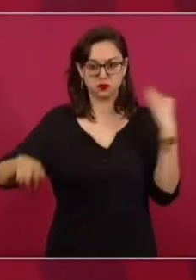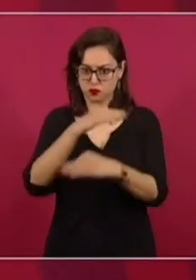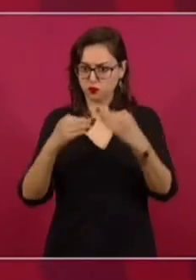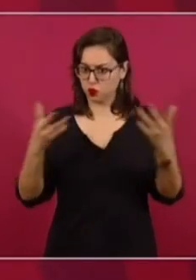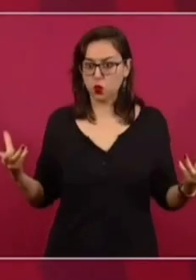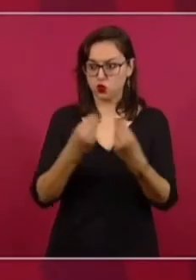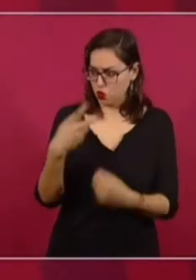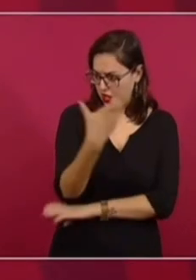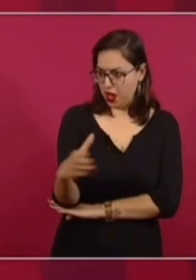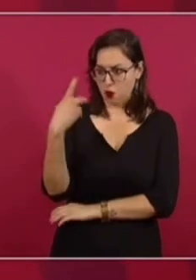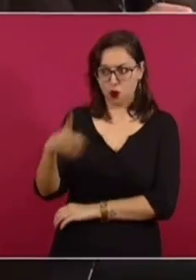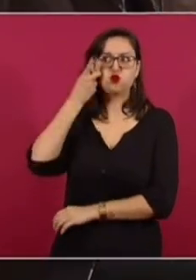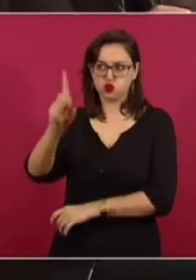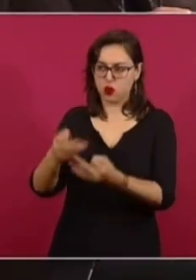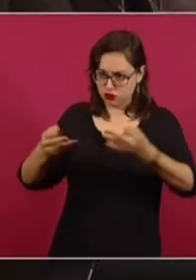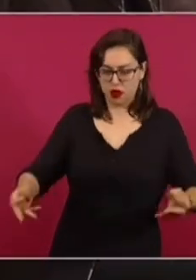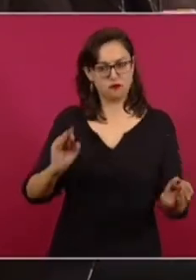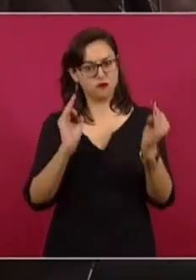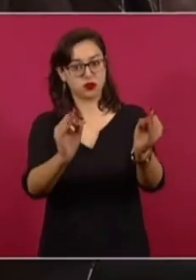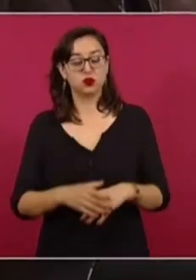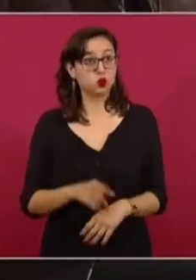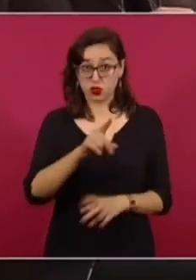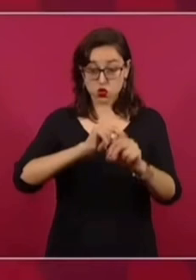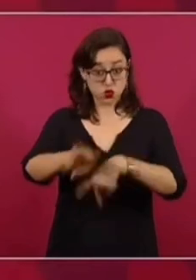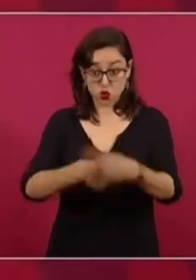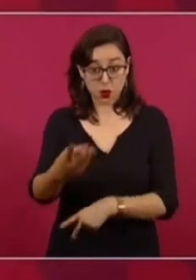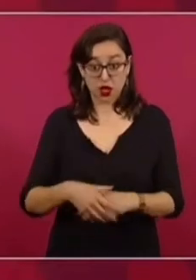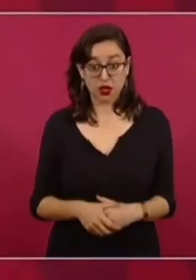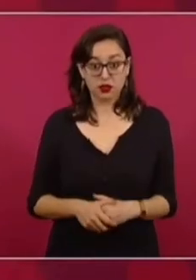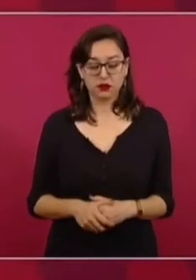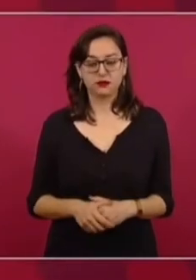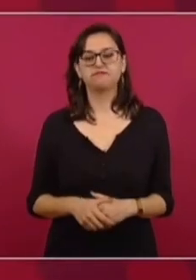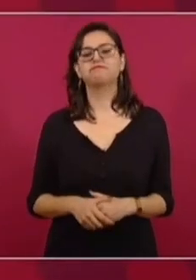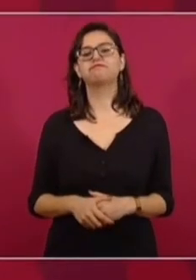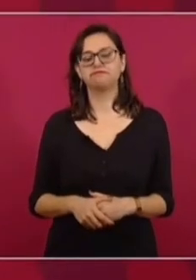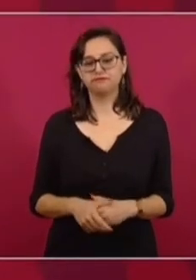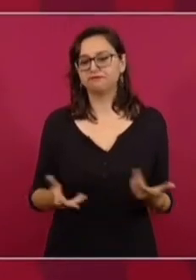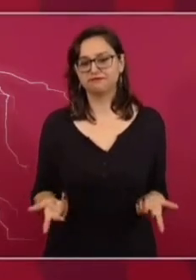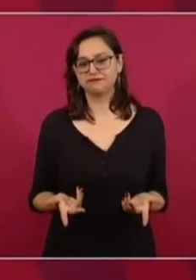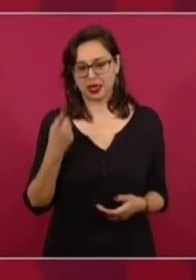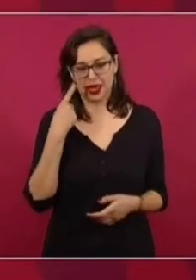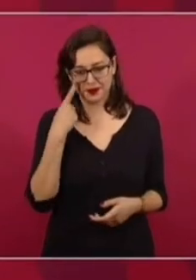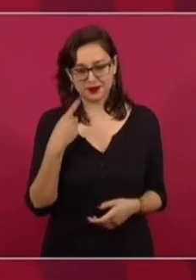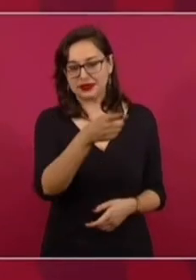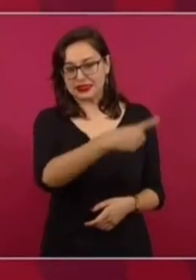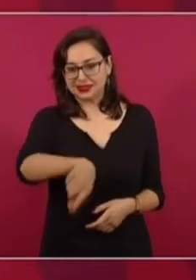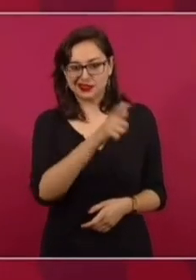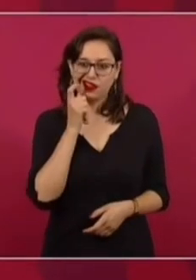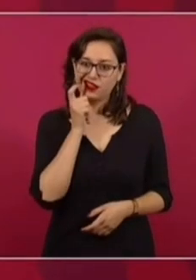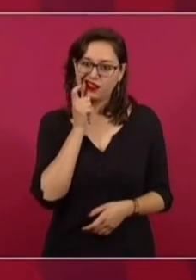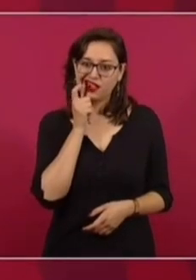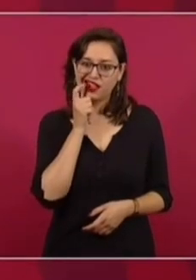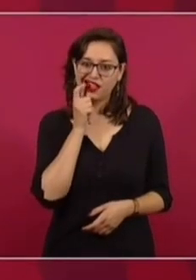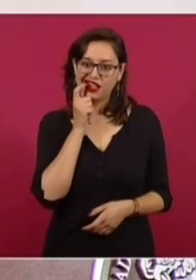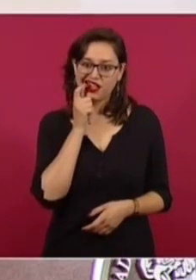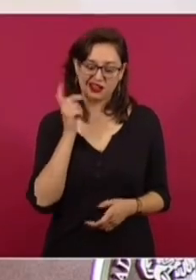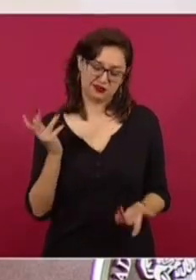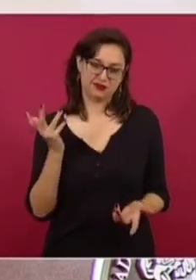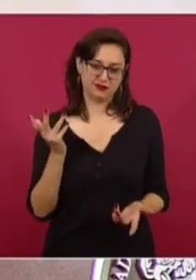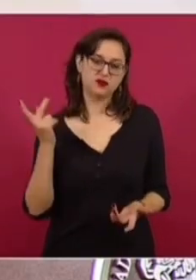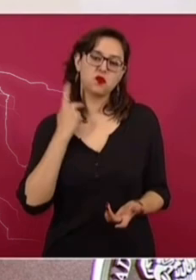que sean los mismos campesinos. Pero no iría usted a este encuentro. No, porque ellos tienen un propósito político